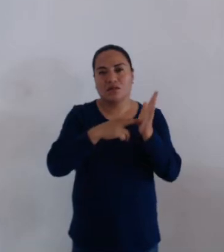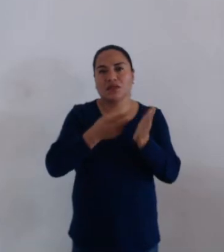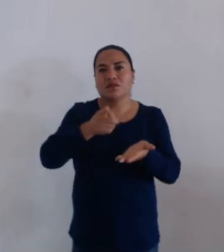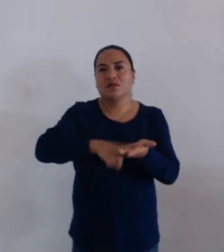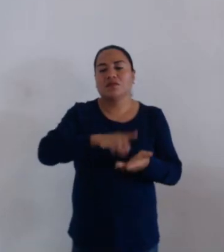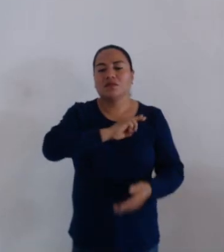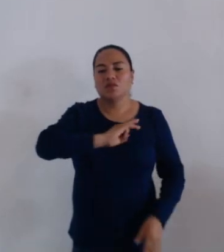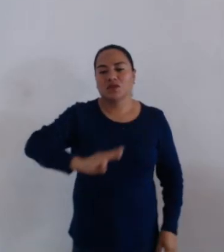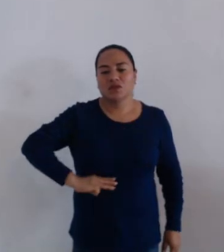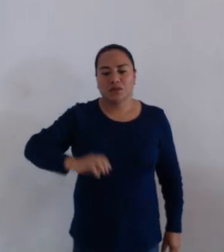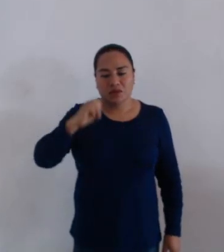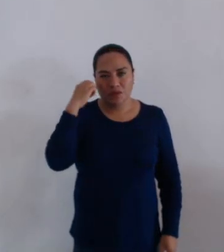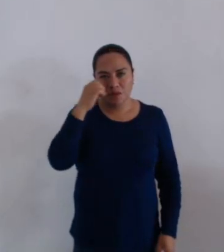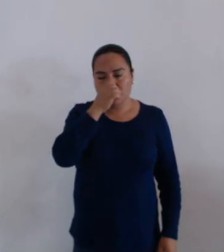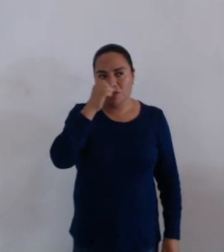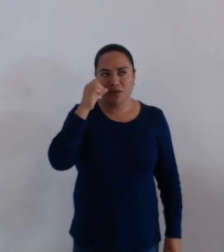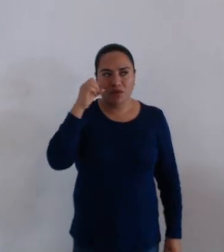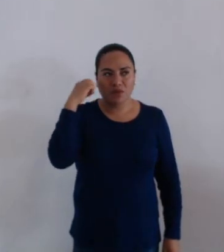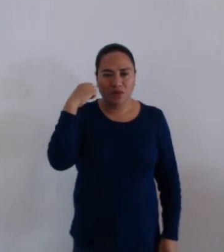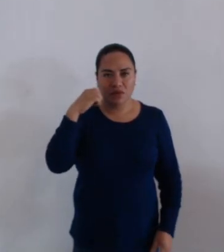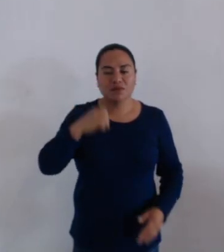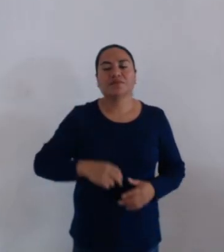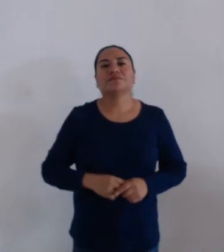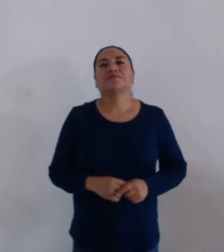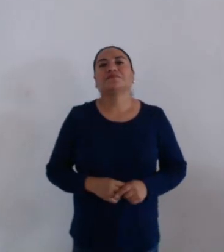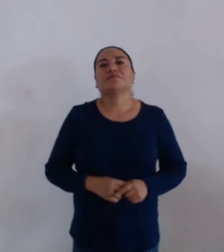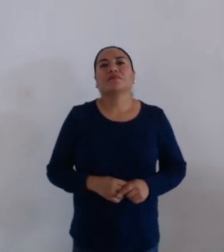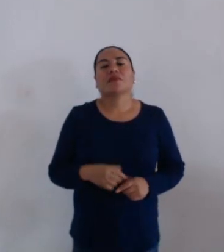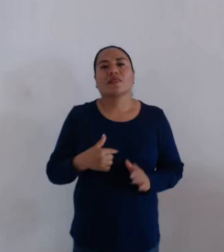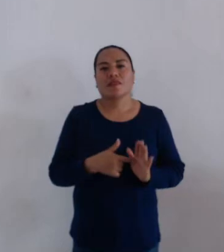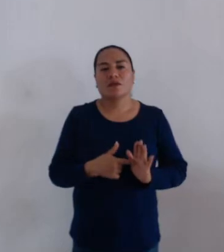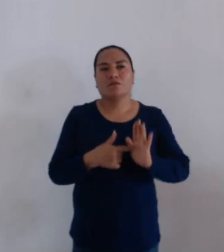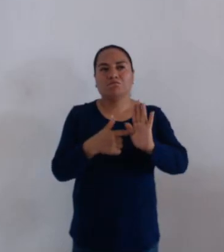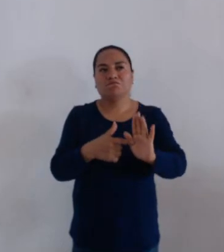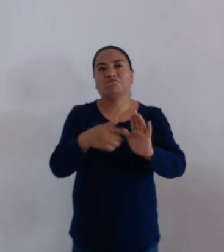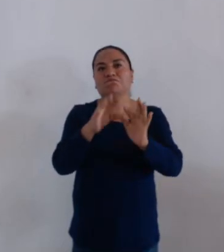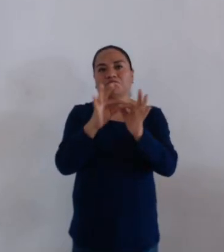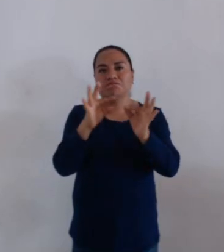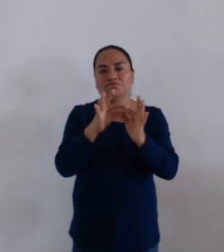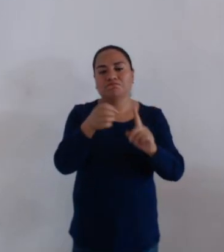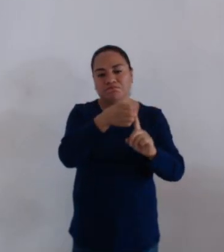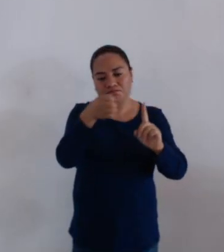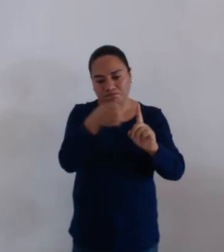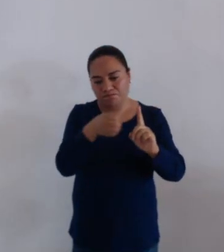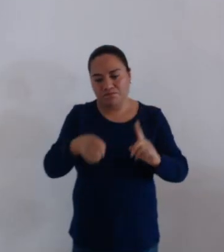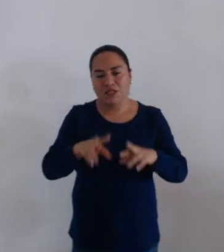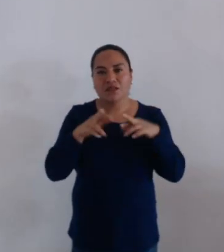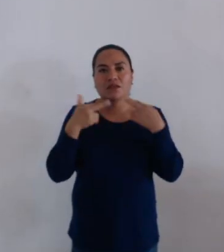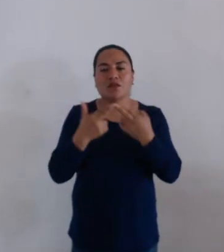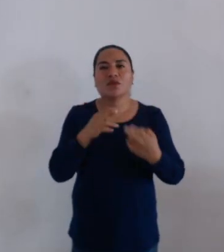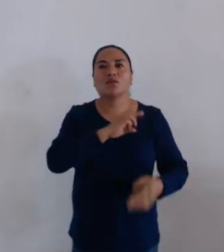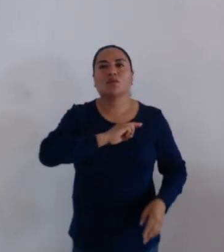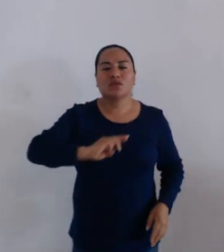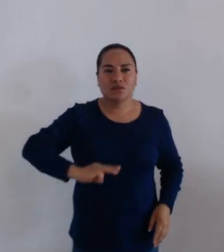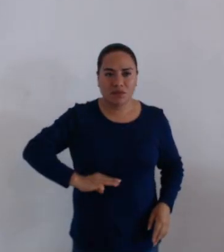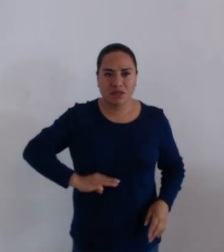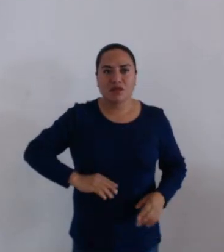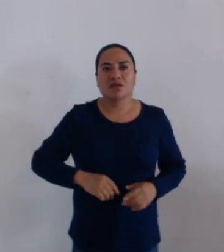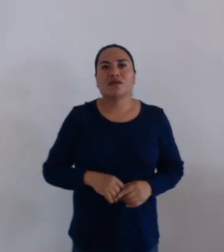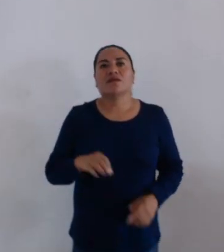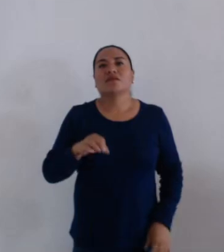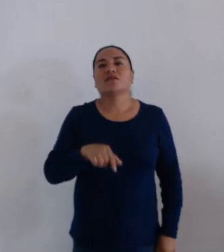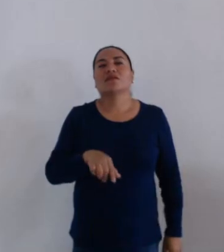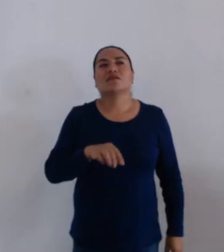Honorable Ayuntamiento del Municipio de Oaxaca de Juárez, presento el proyecto de orden del día de la sesión ordinaria del Honorable Cabildo